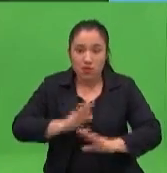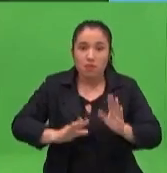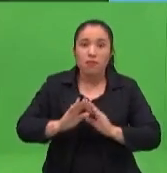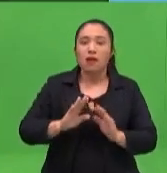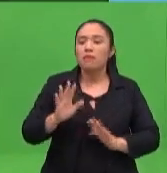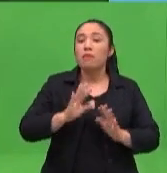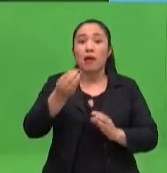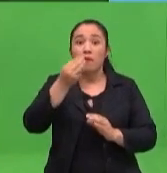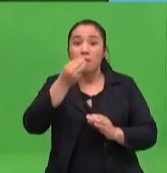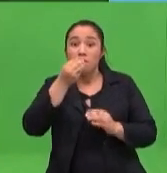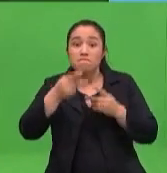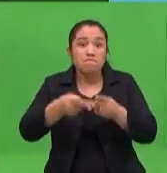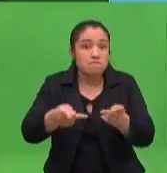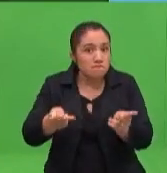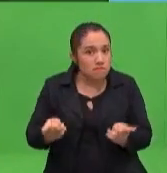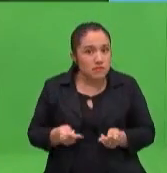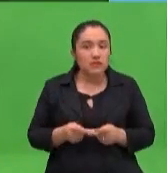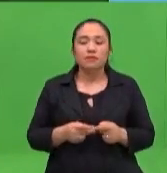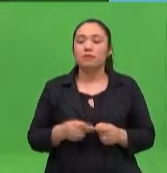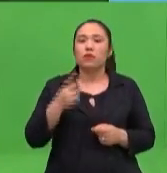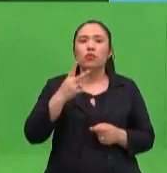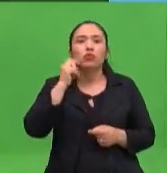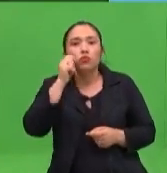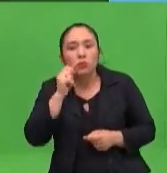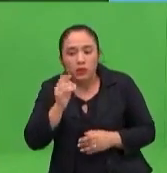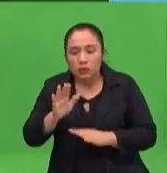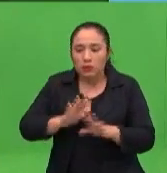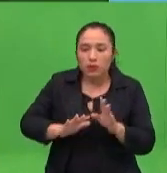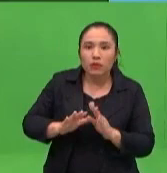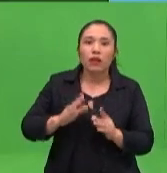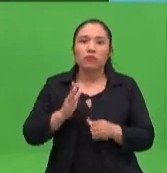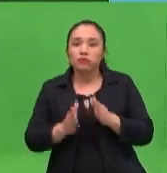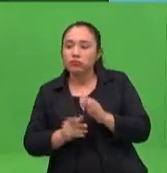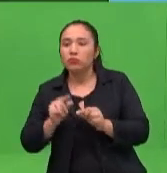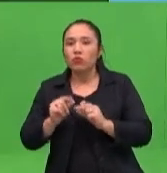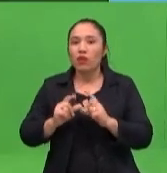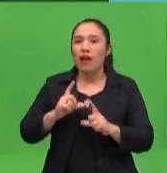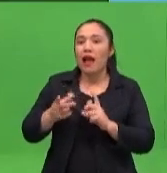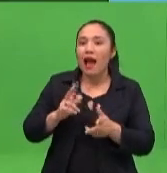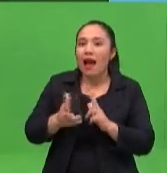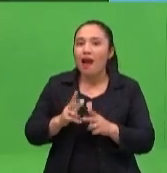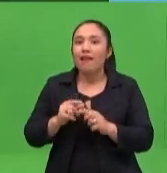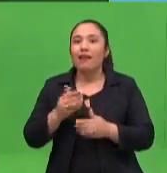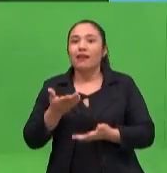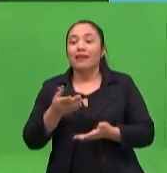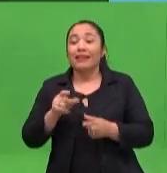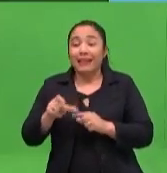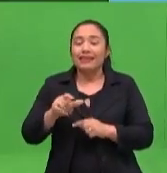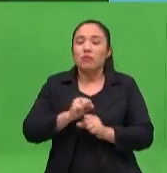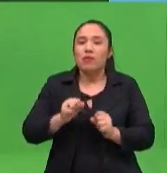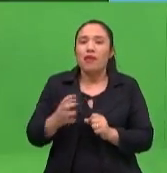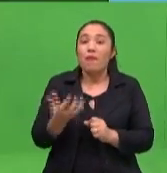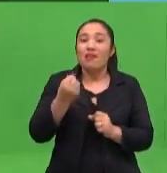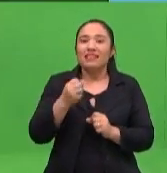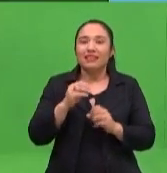por acá y otros dos tomates por allá, y entonces ahí hacemos la suma. En una situación real y en